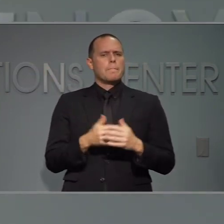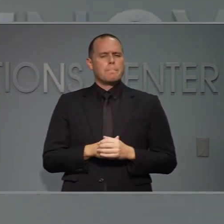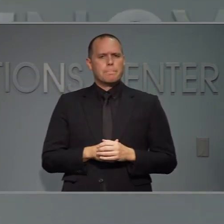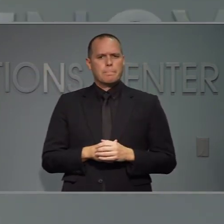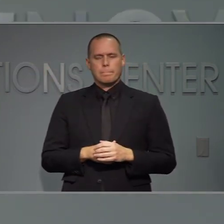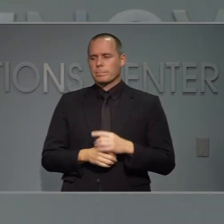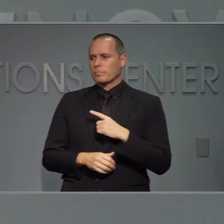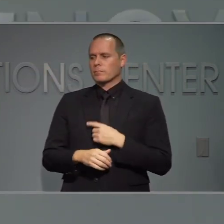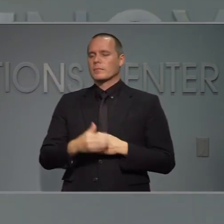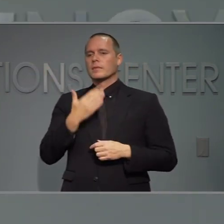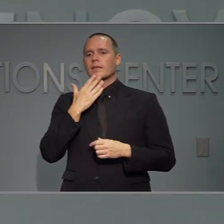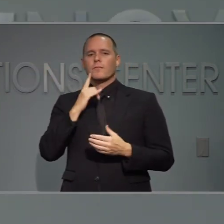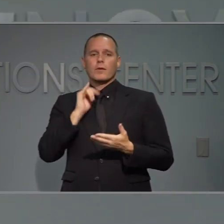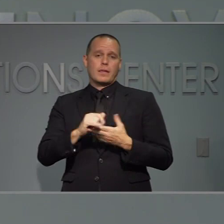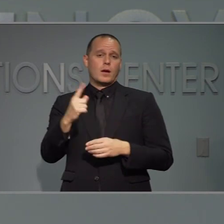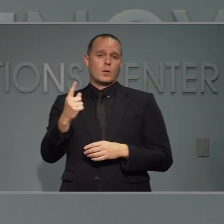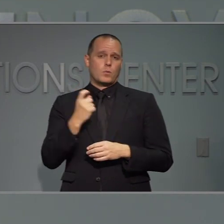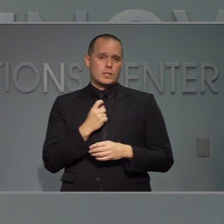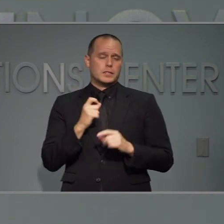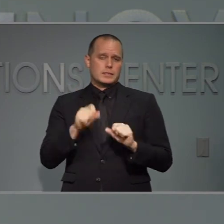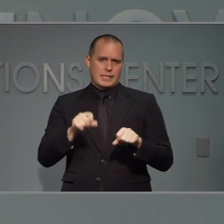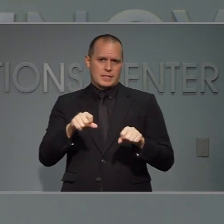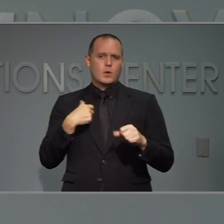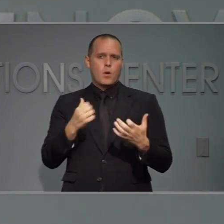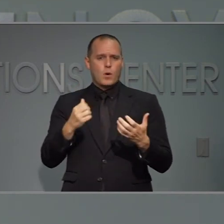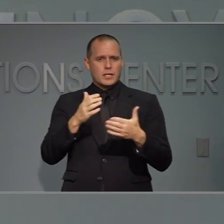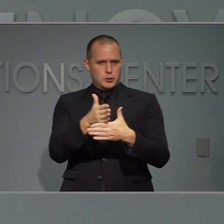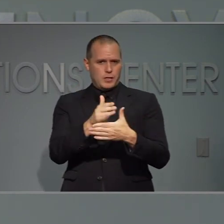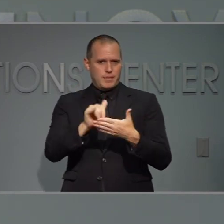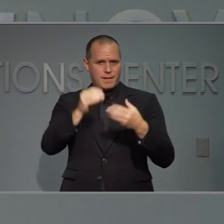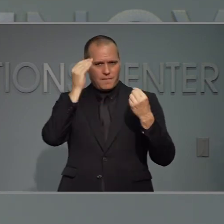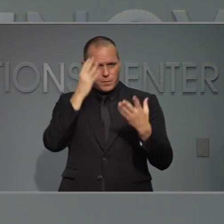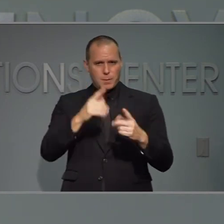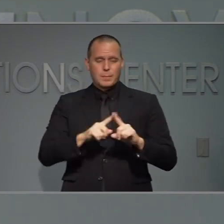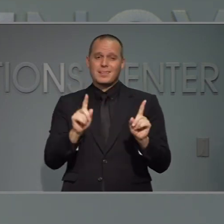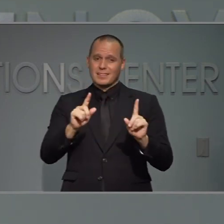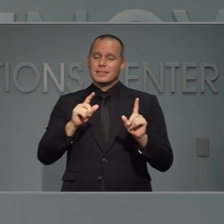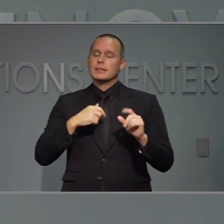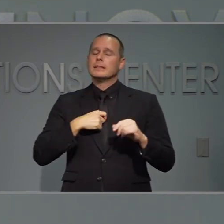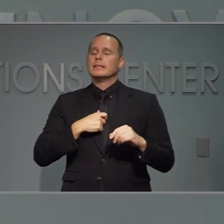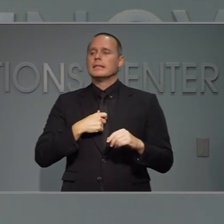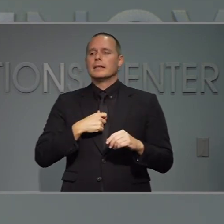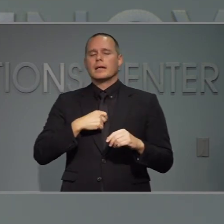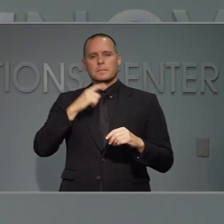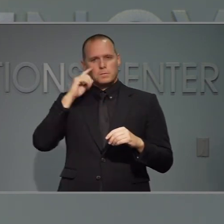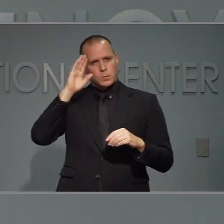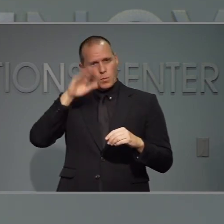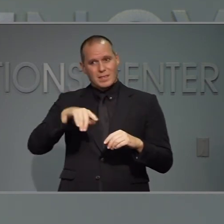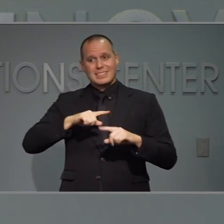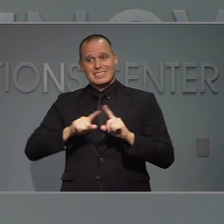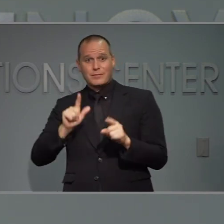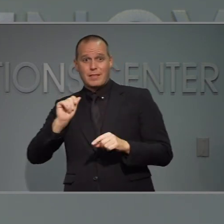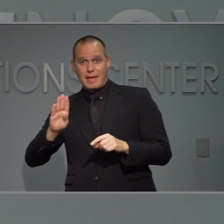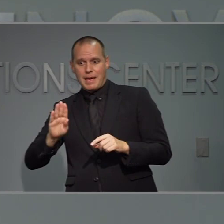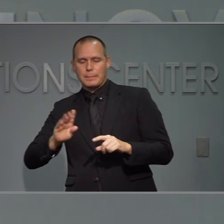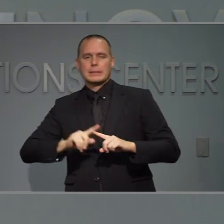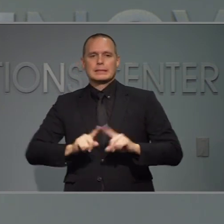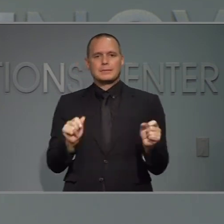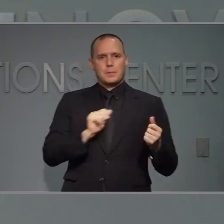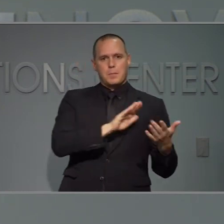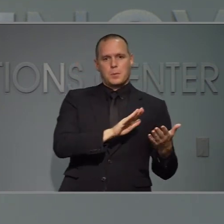respuesta, gracias por la pregunta. Yo creo que esto es algo que nos gustaría hacer, pero yo quiero decirles que diferentes